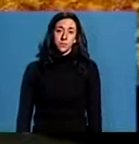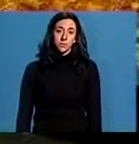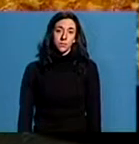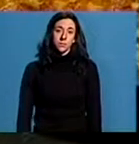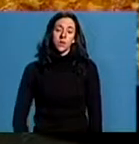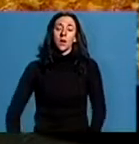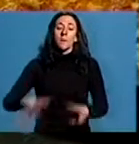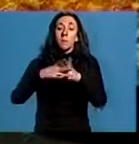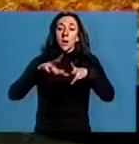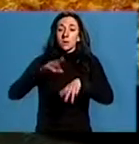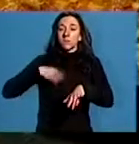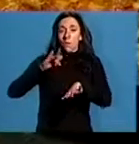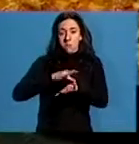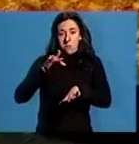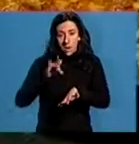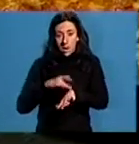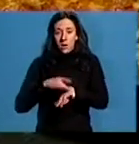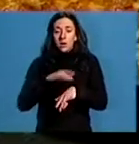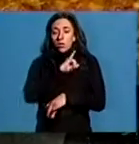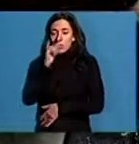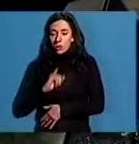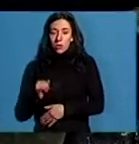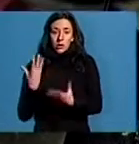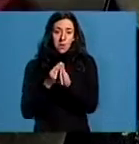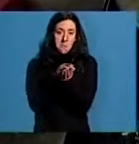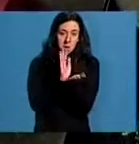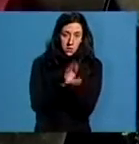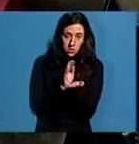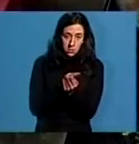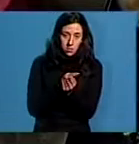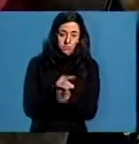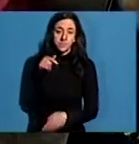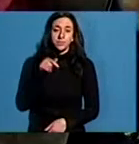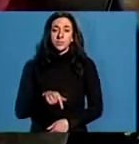Pratos como esta paella de zorza con mexilóns... Esta zorza de la Ponte Nova